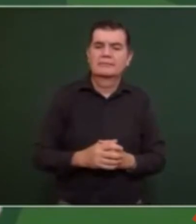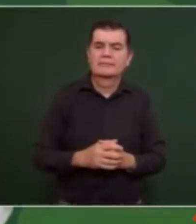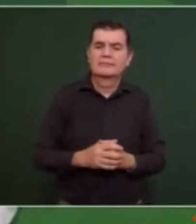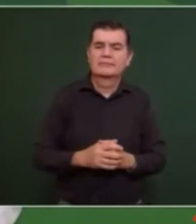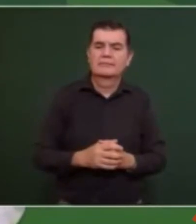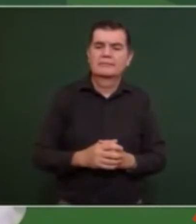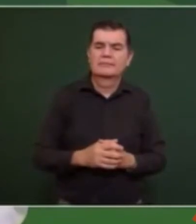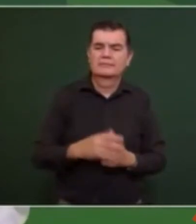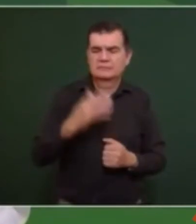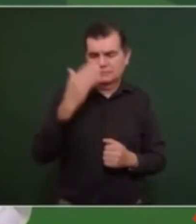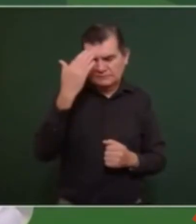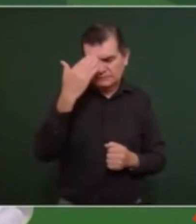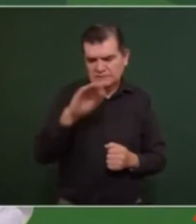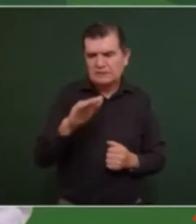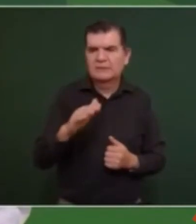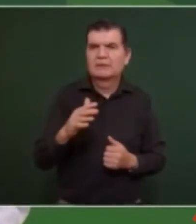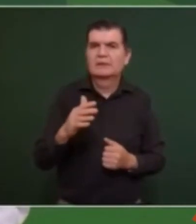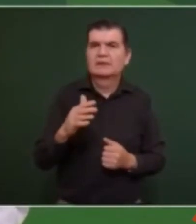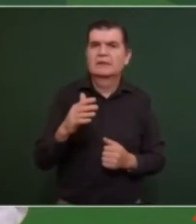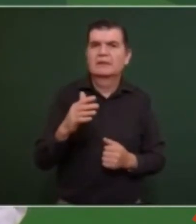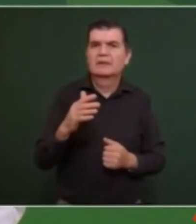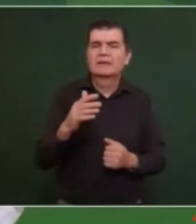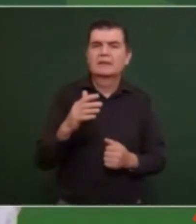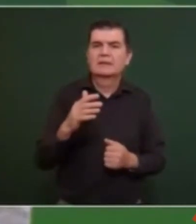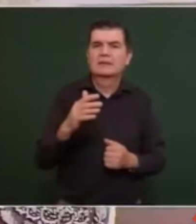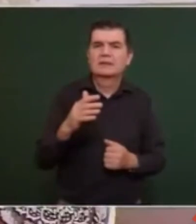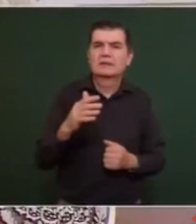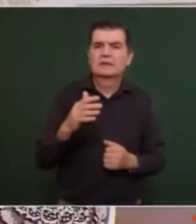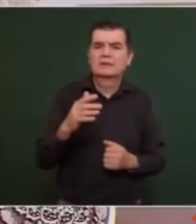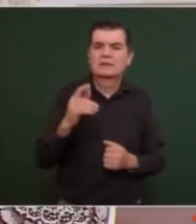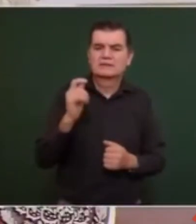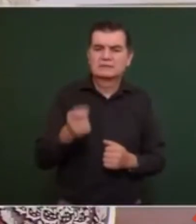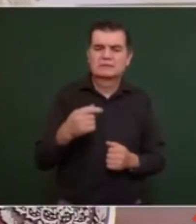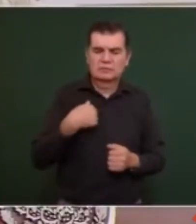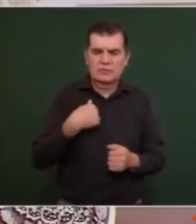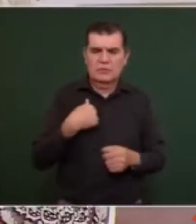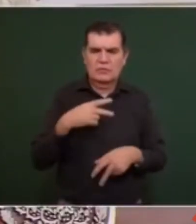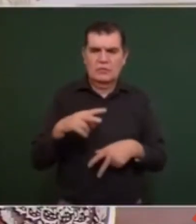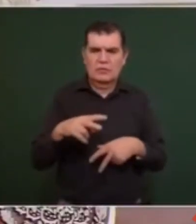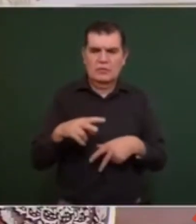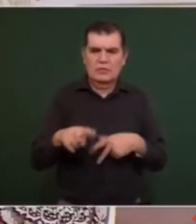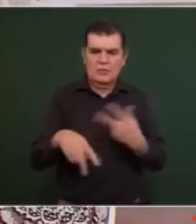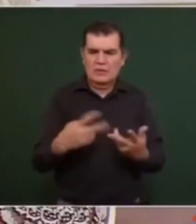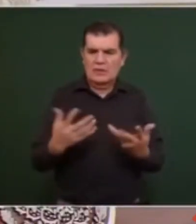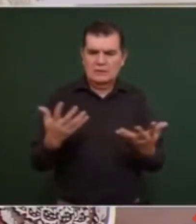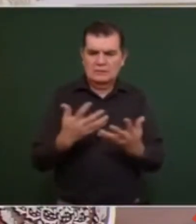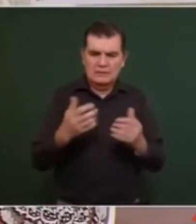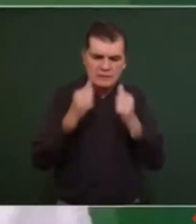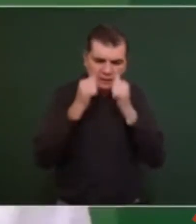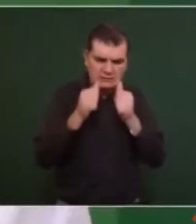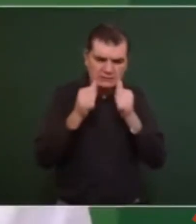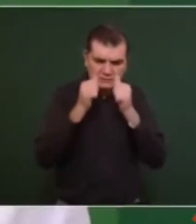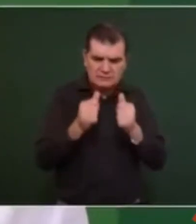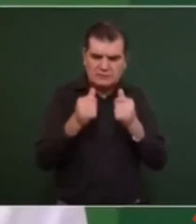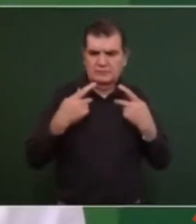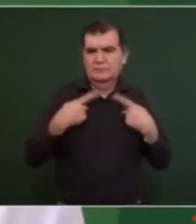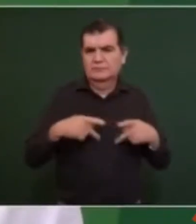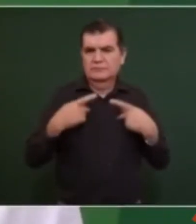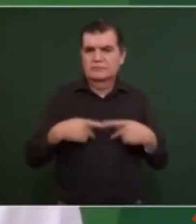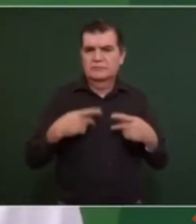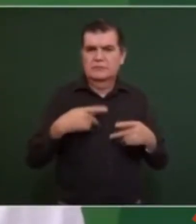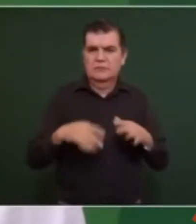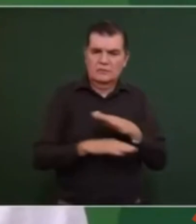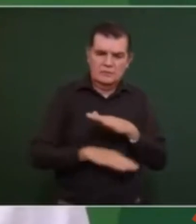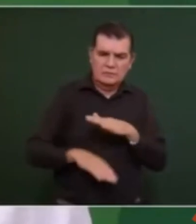sabíamos de que íbamos nosotros a atender a la población lo